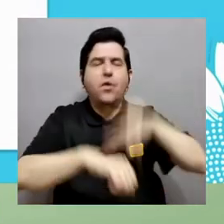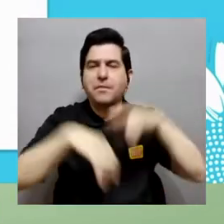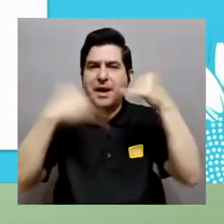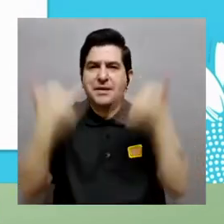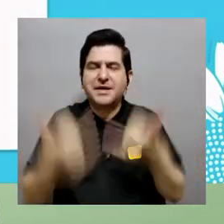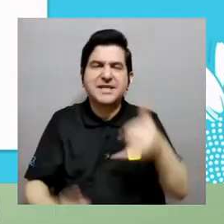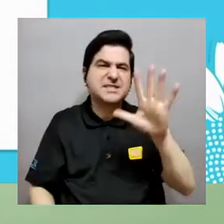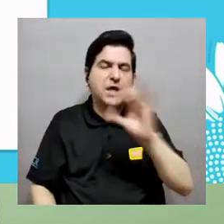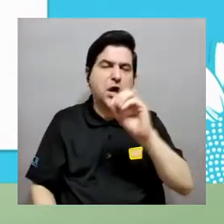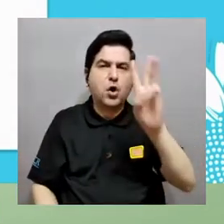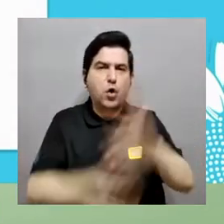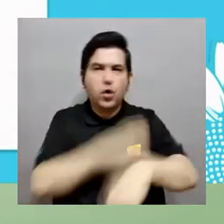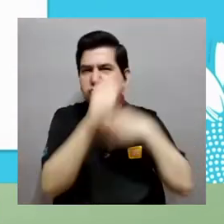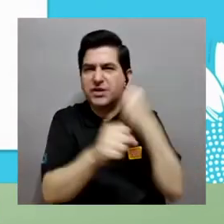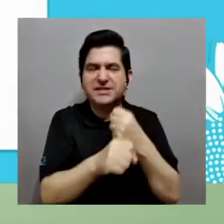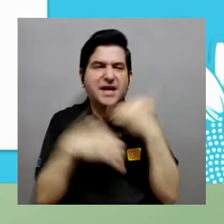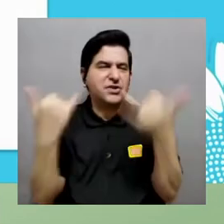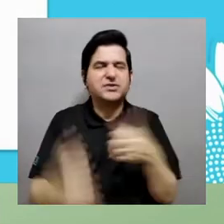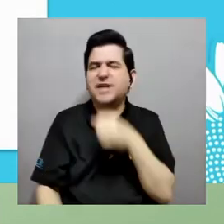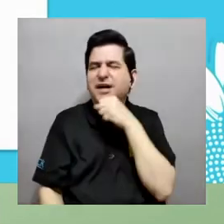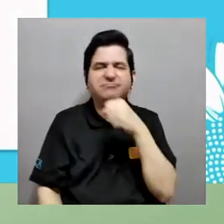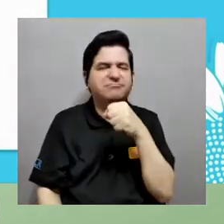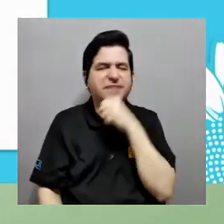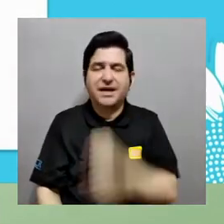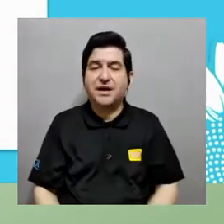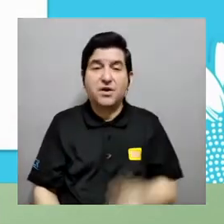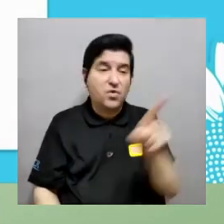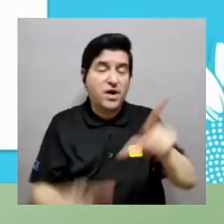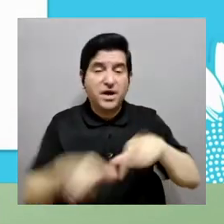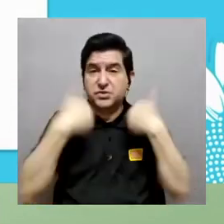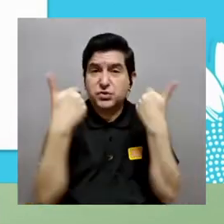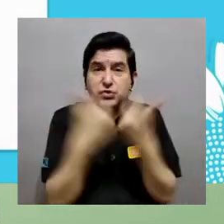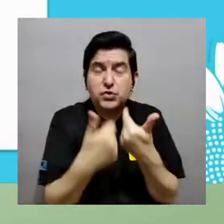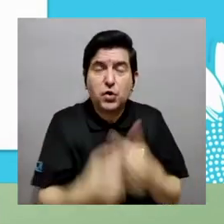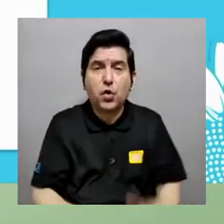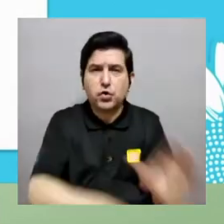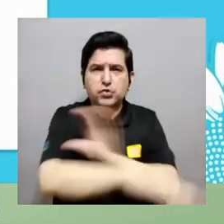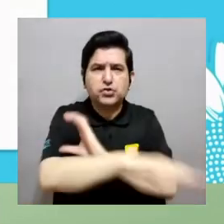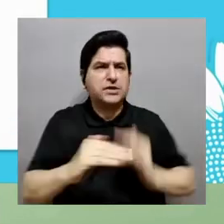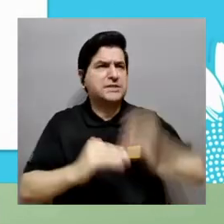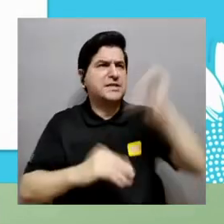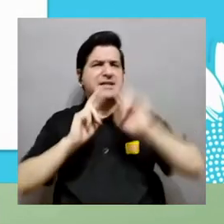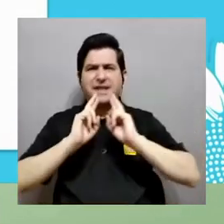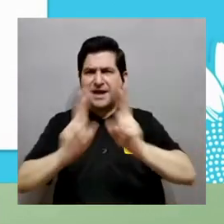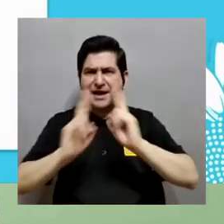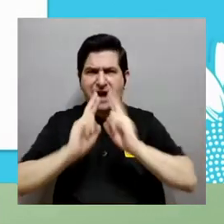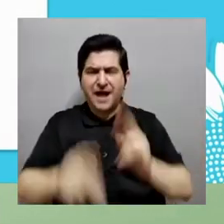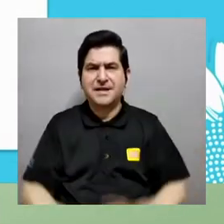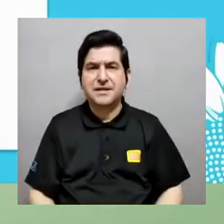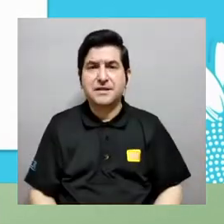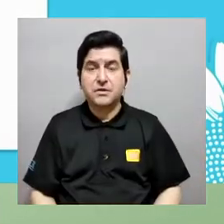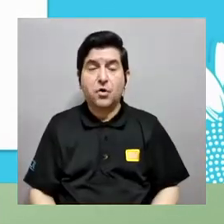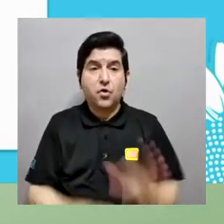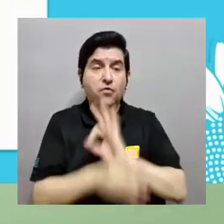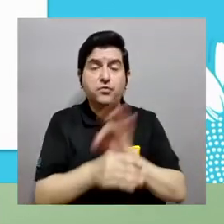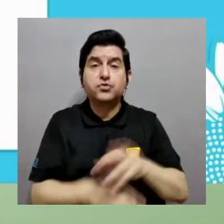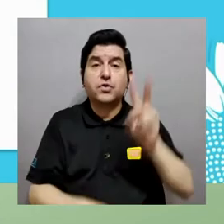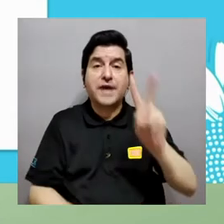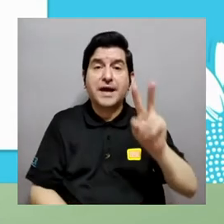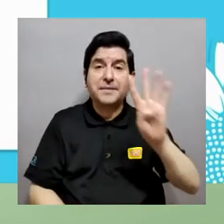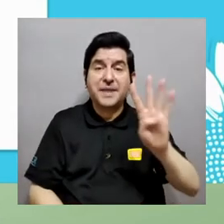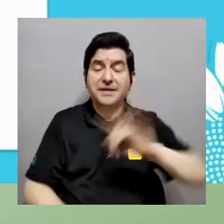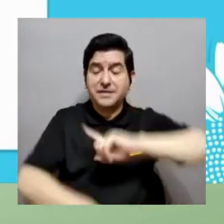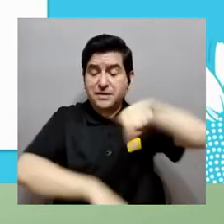universidad una computadora generalmente ya a los 5 o 6 años ya se vuelve demasiado viejo y estos clústeres de computación